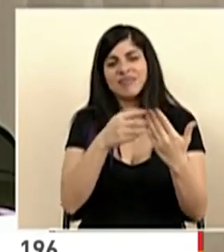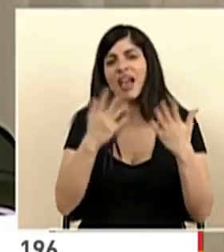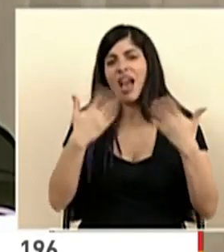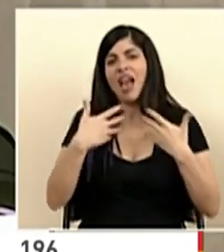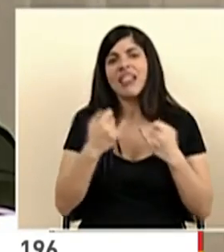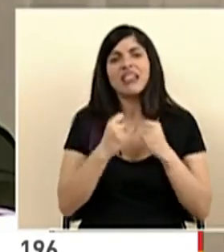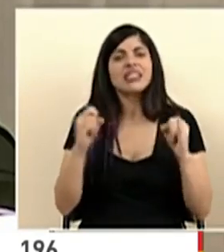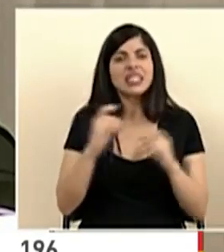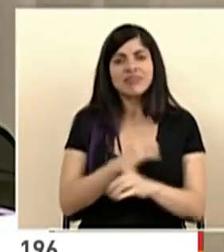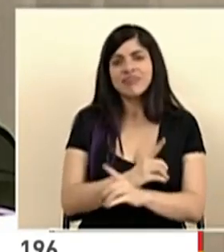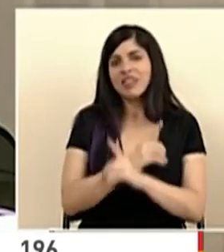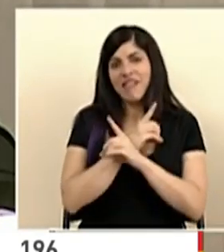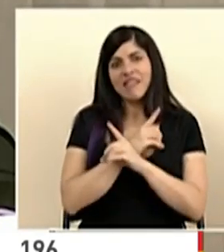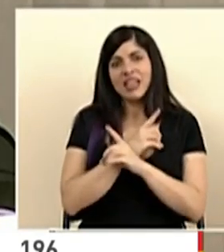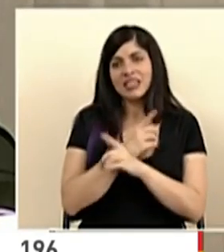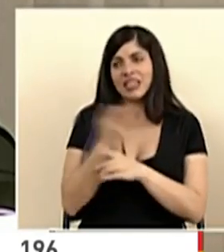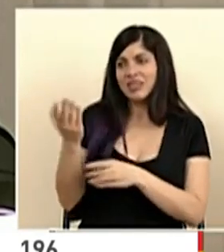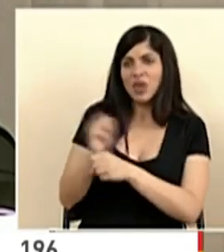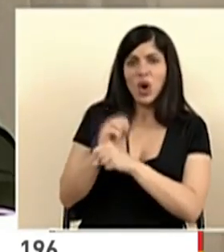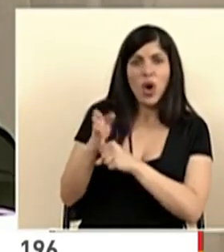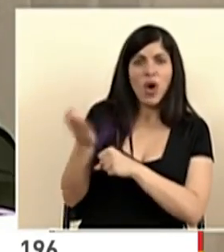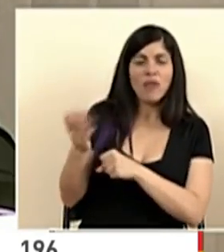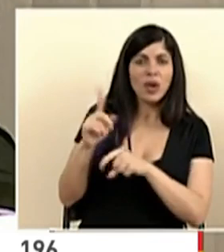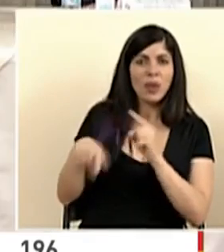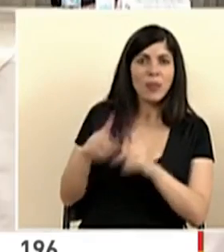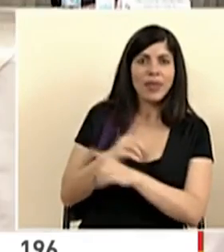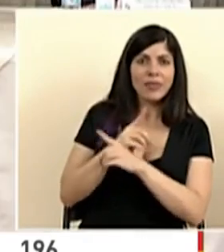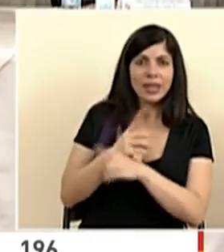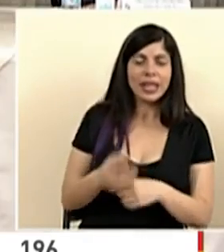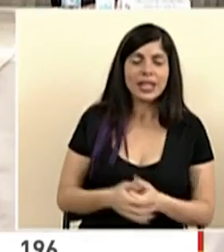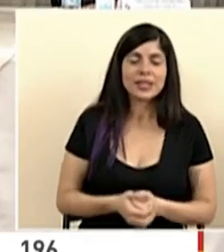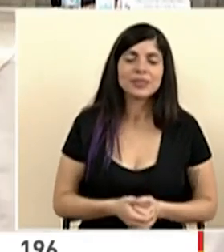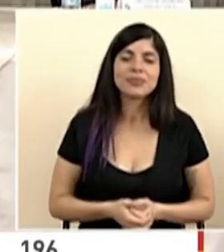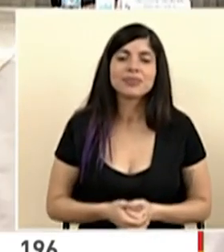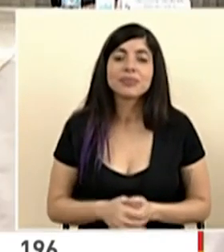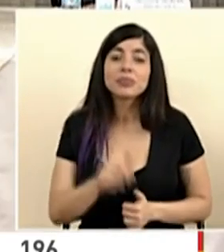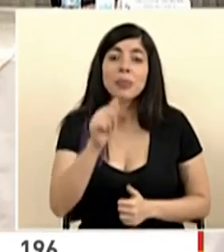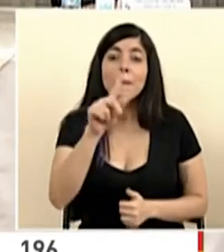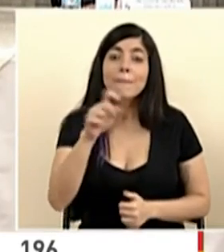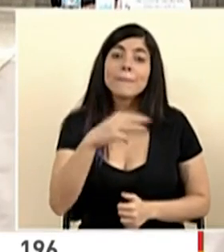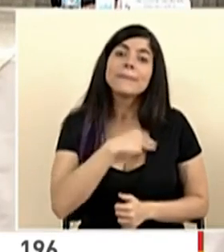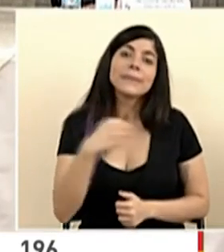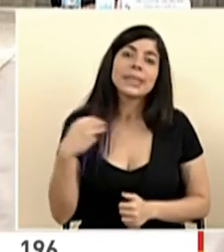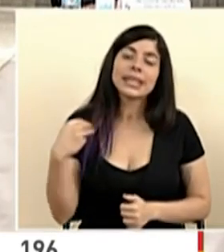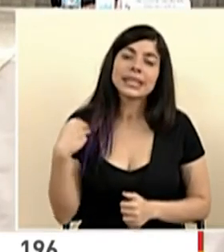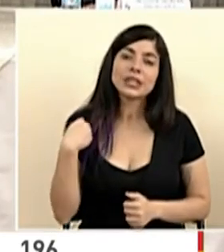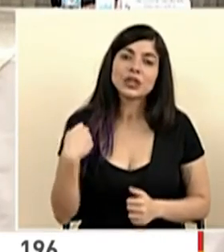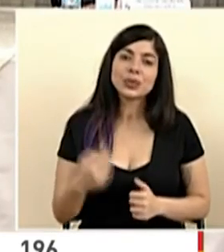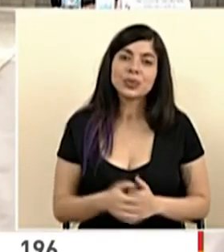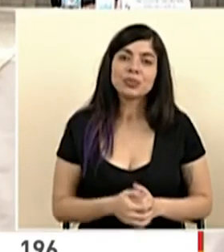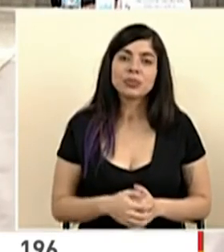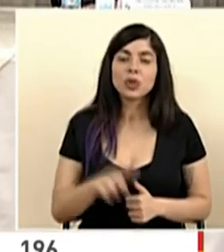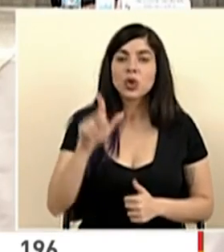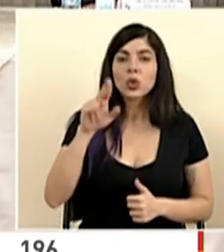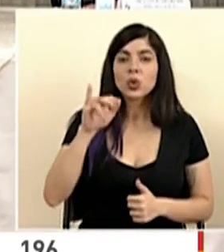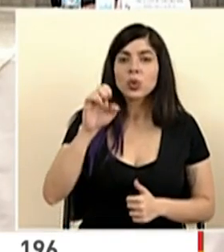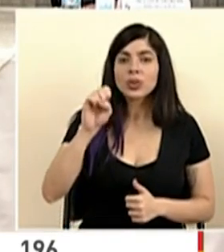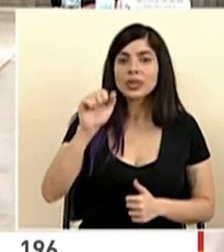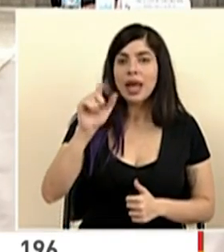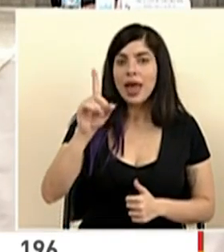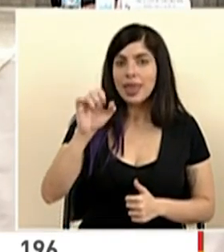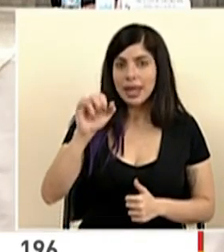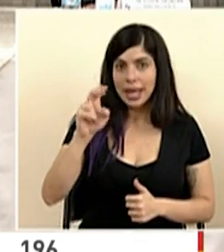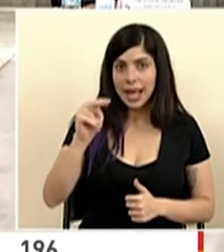indefensos frente a la pandemia del COVID-19 la siguiente pregunta la para el señor ministro Luis Adrián Salazar